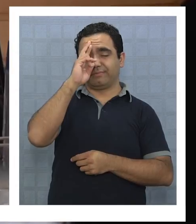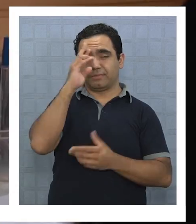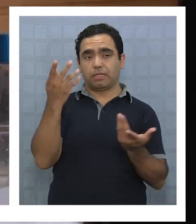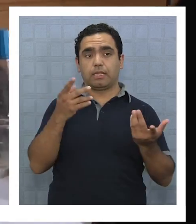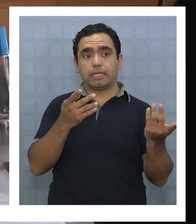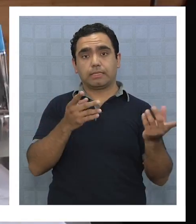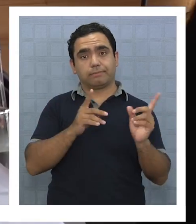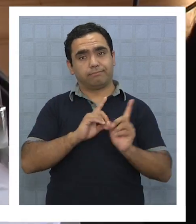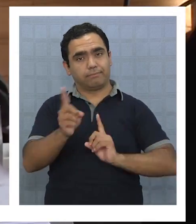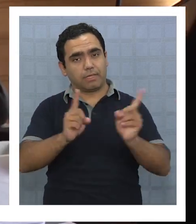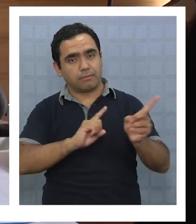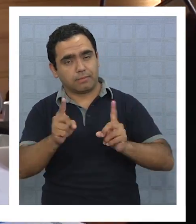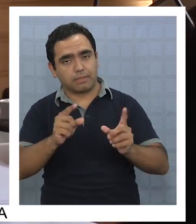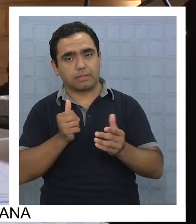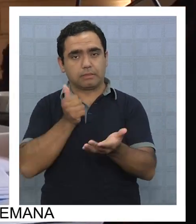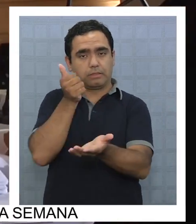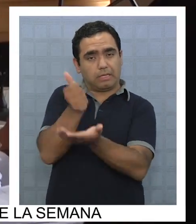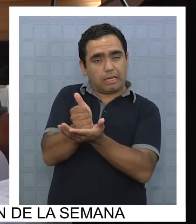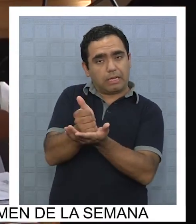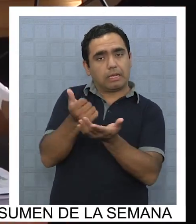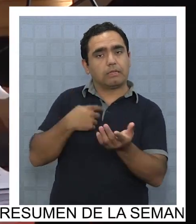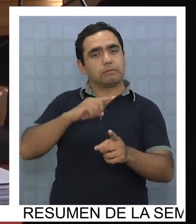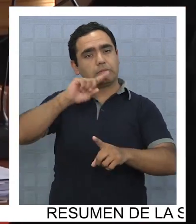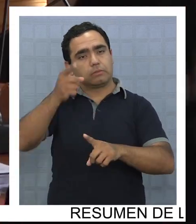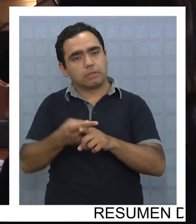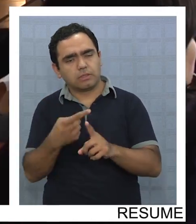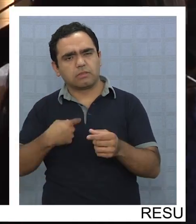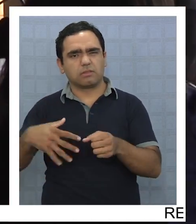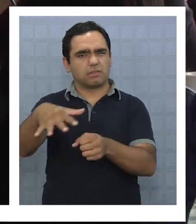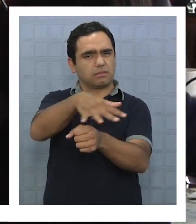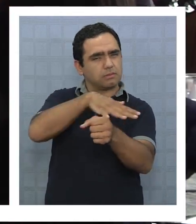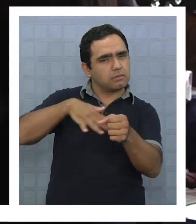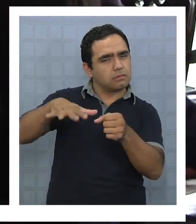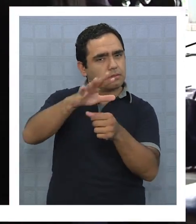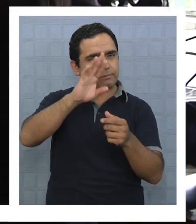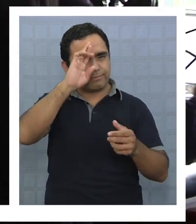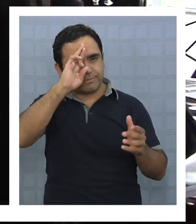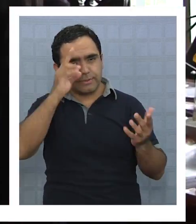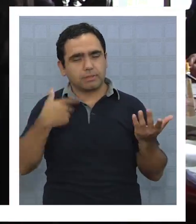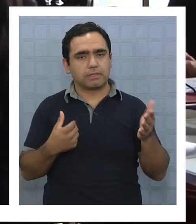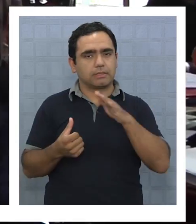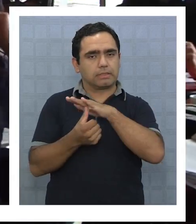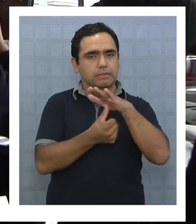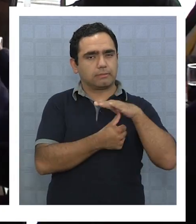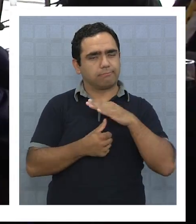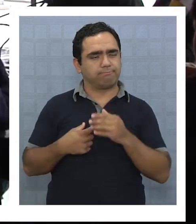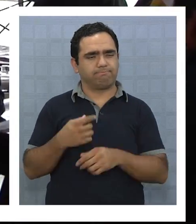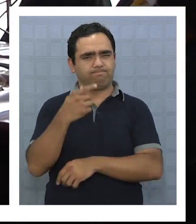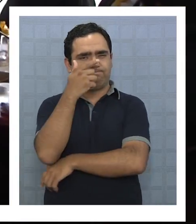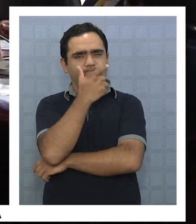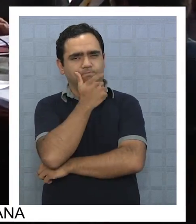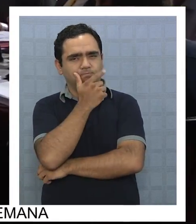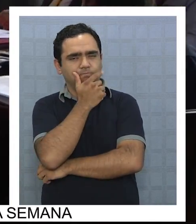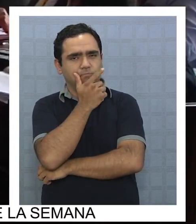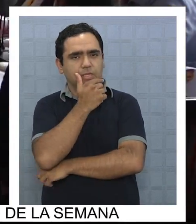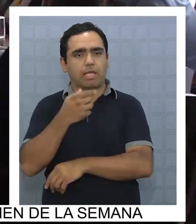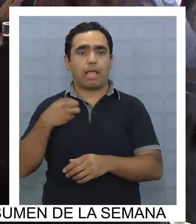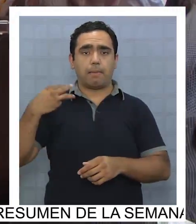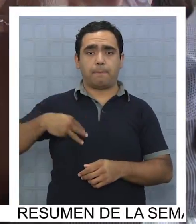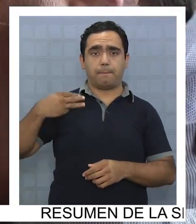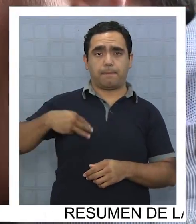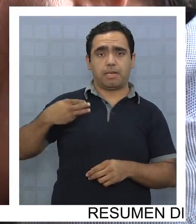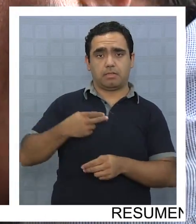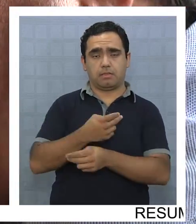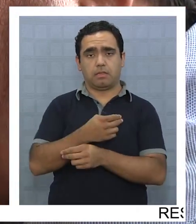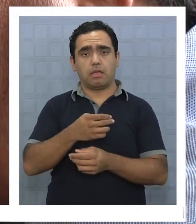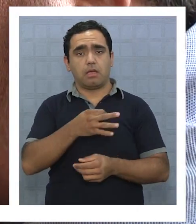la extensa administración de Jorge Soria, donde una nueva situación presuntamente irregular tiene sacando chispos al Consejo Municipal. Esto hasta que el Ministerio